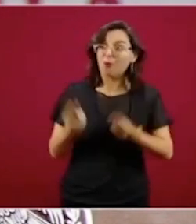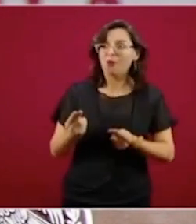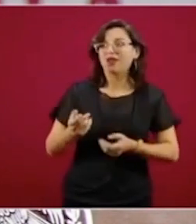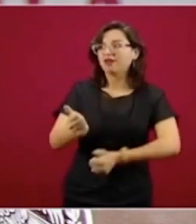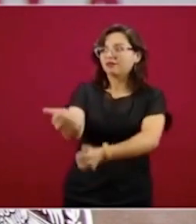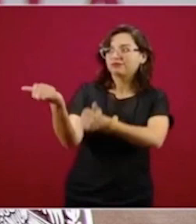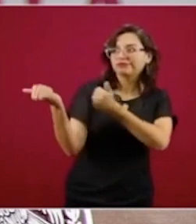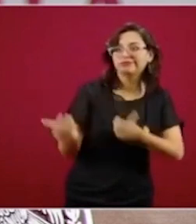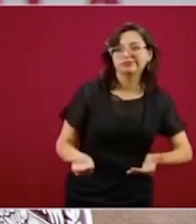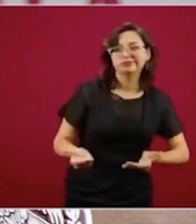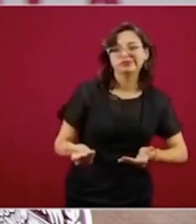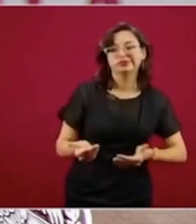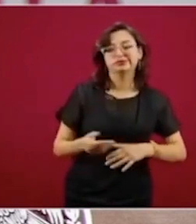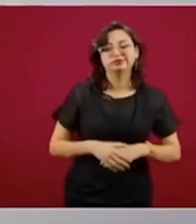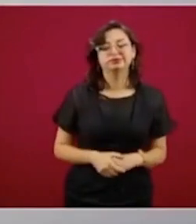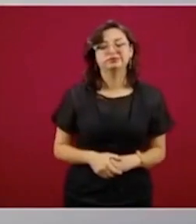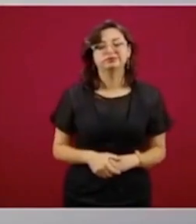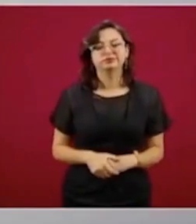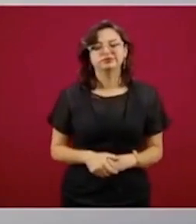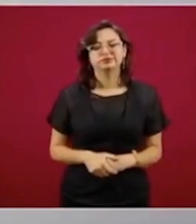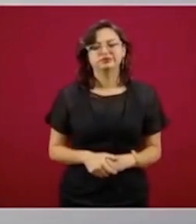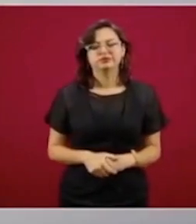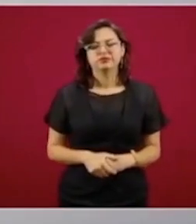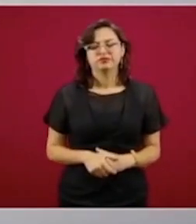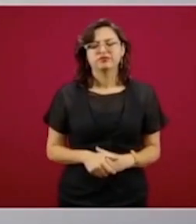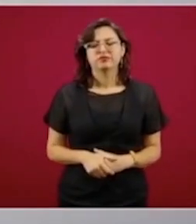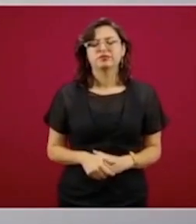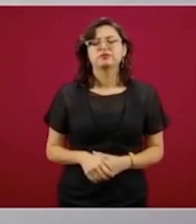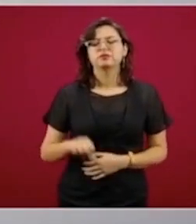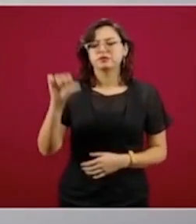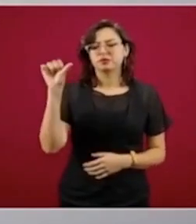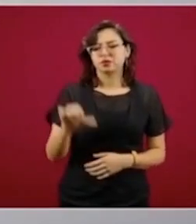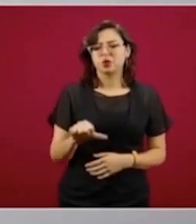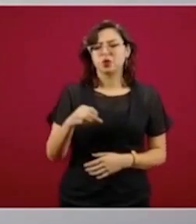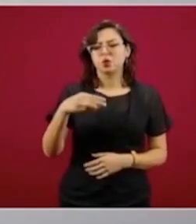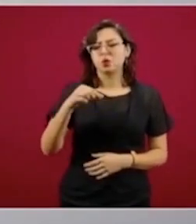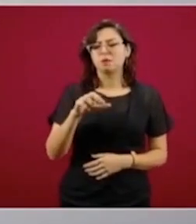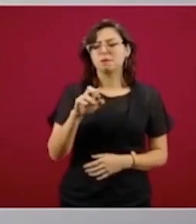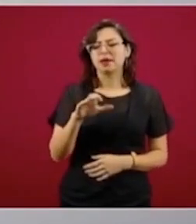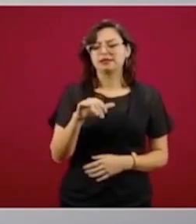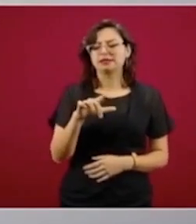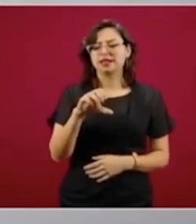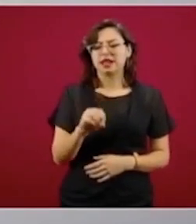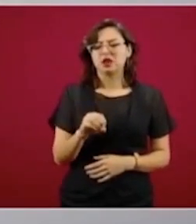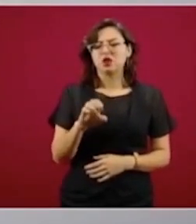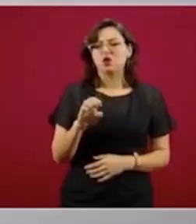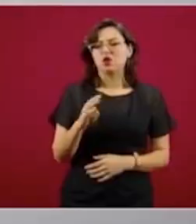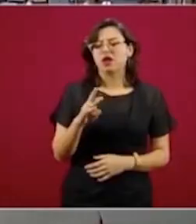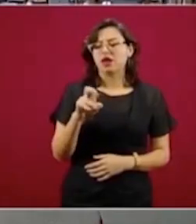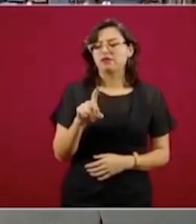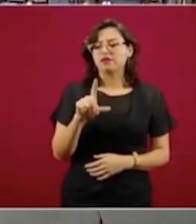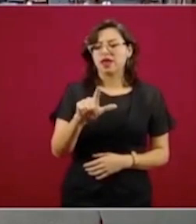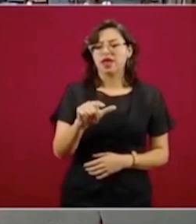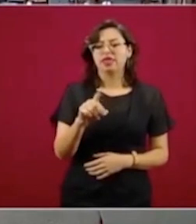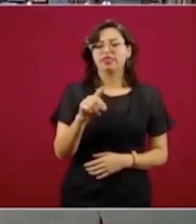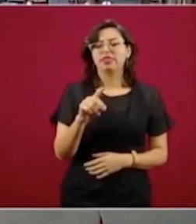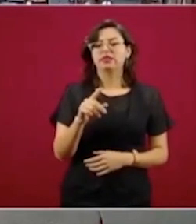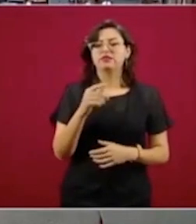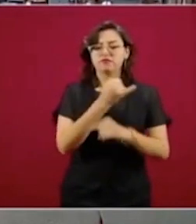Hoy, informó Marcelo Ebrard, en el avión que llegó ayer,